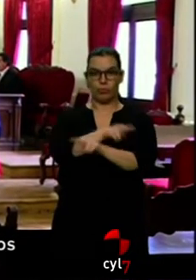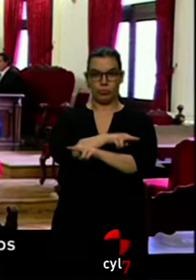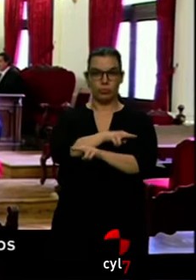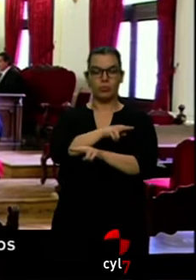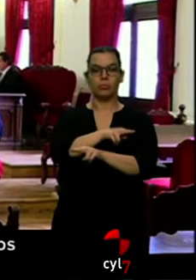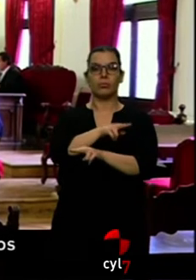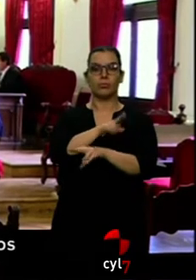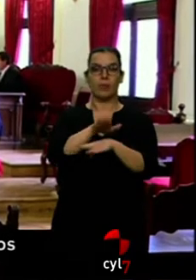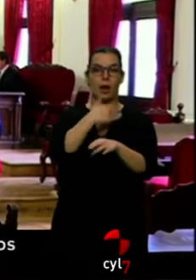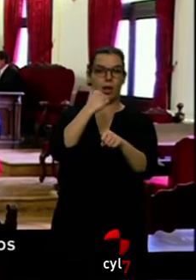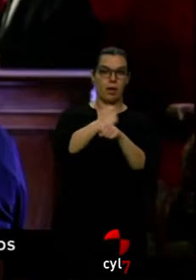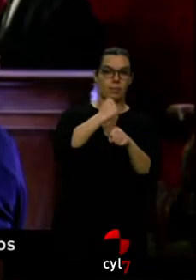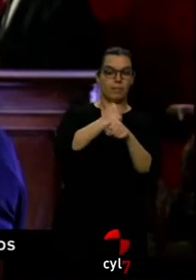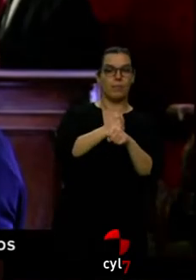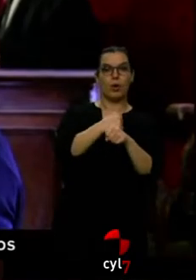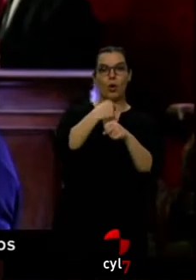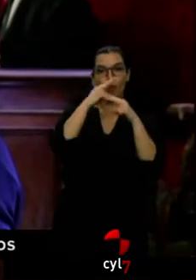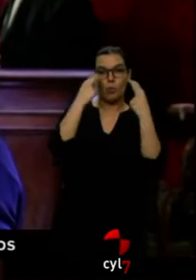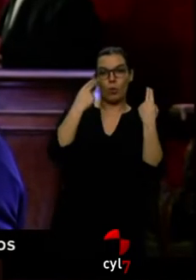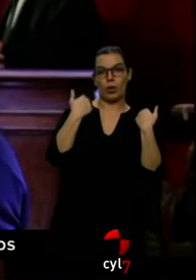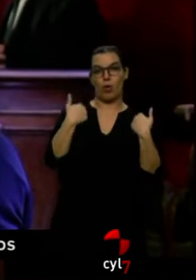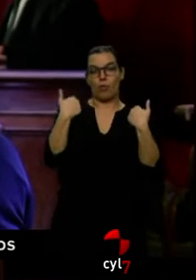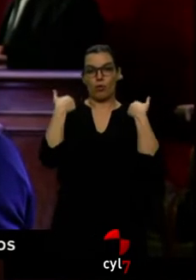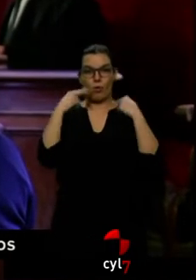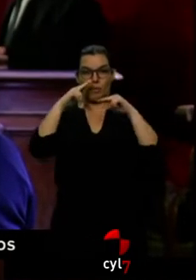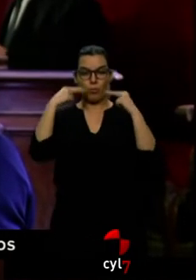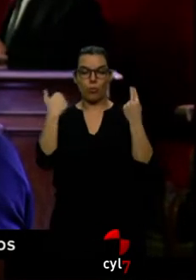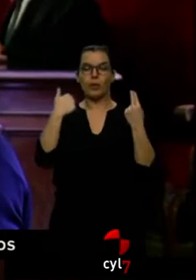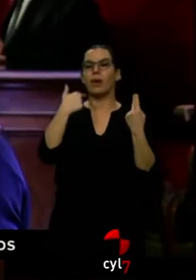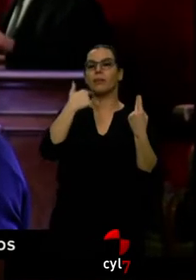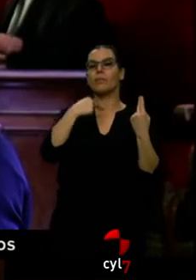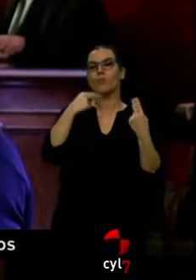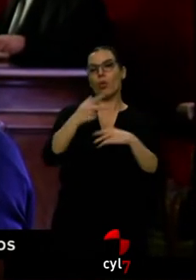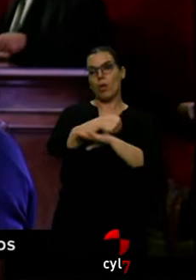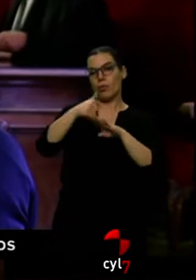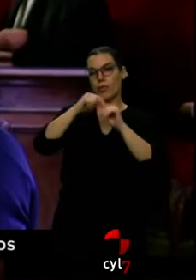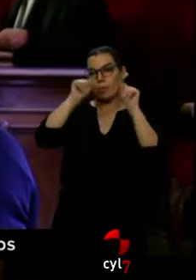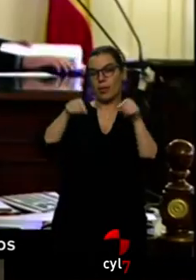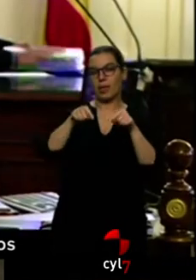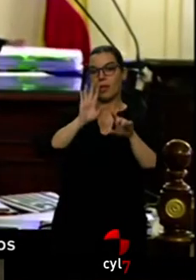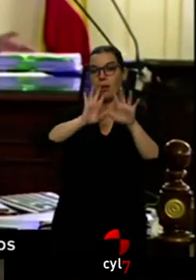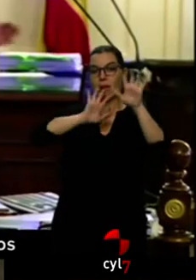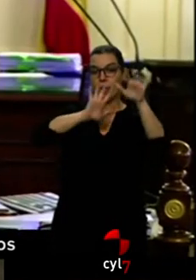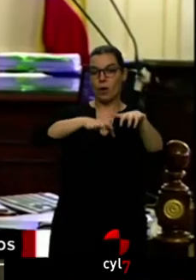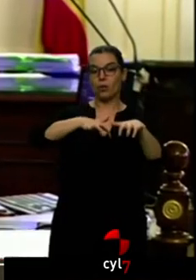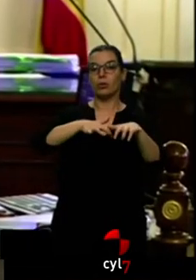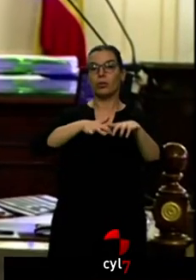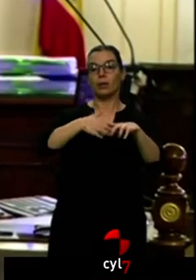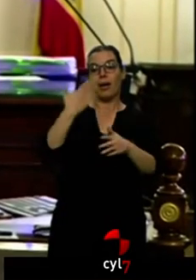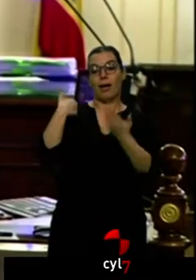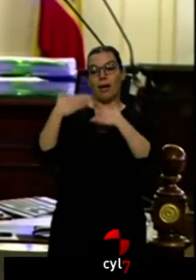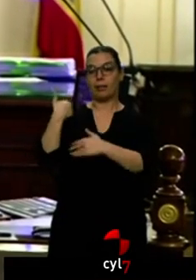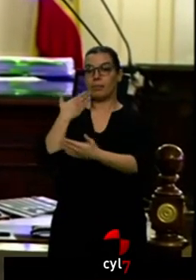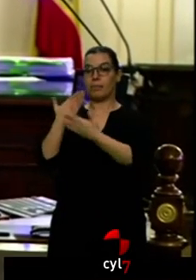para empleo y cargo público. Así lo ha dictado la Audiencia Provincial de León. La sentencia rebaja cuatro años la